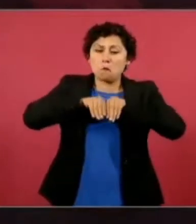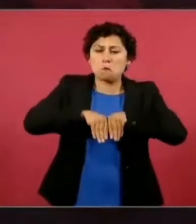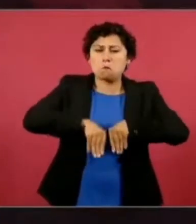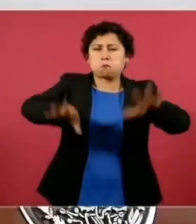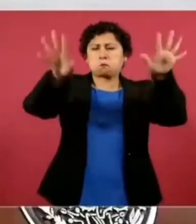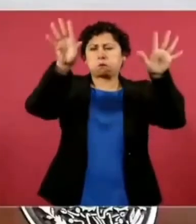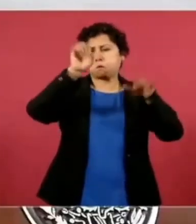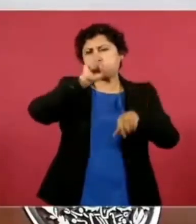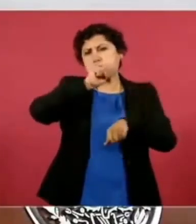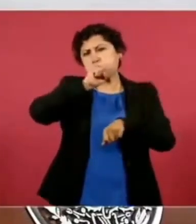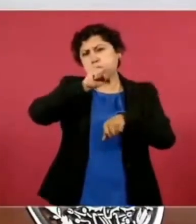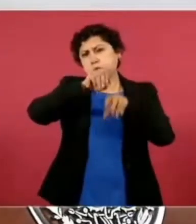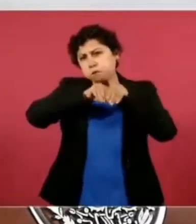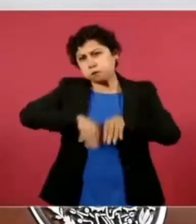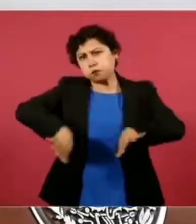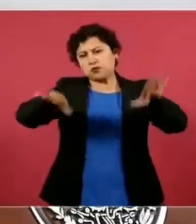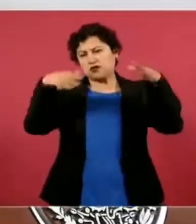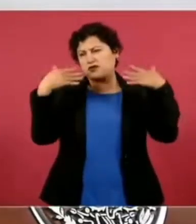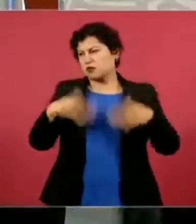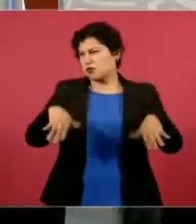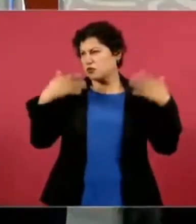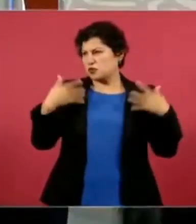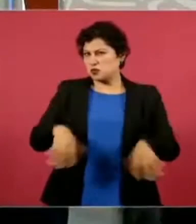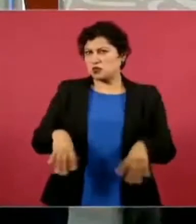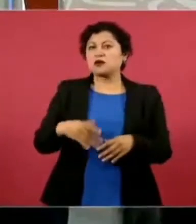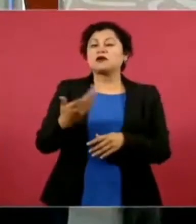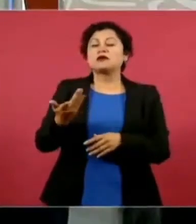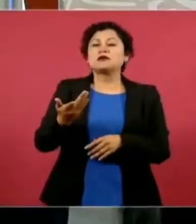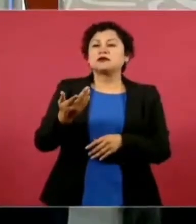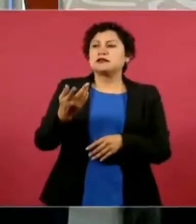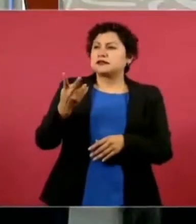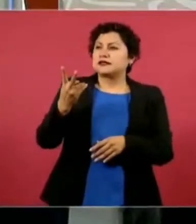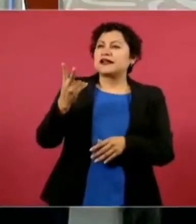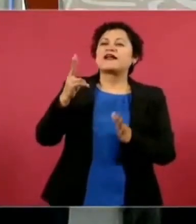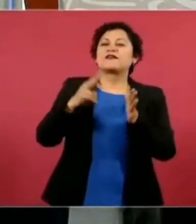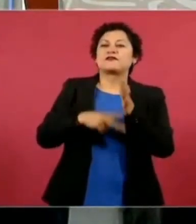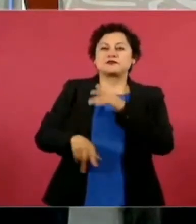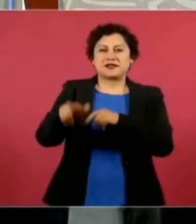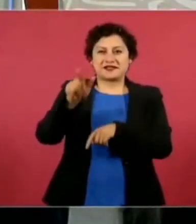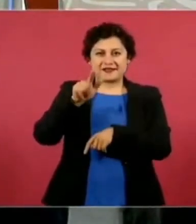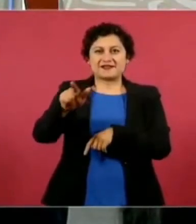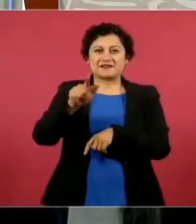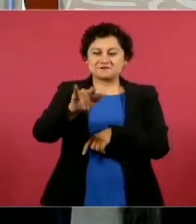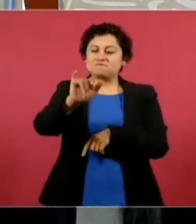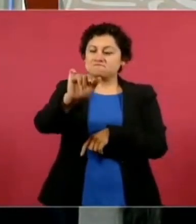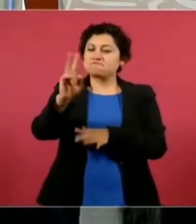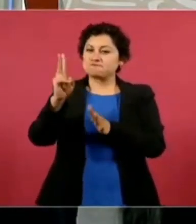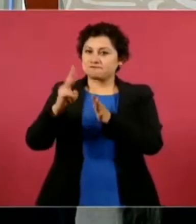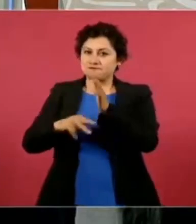desatada, fue no sé si el 12 o el 18, 17, sí, sí fue antes de la elección.